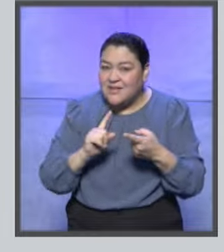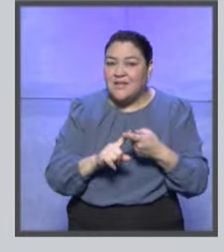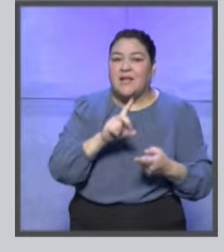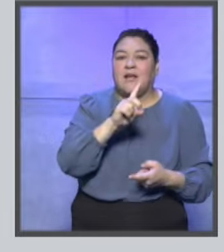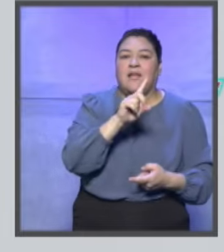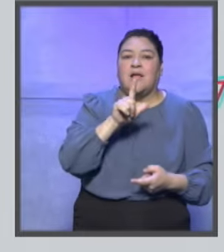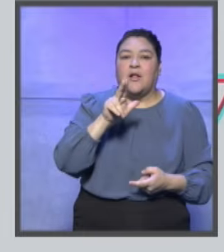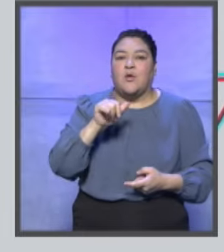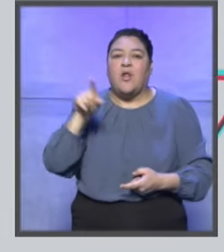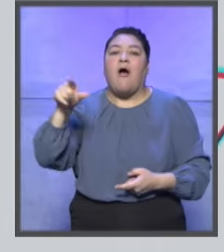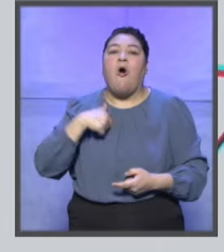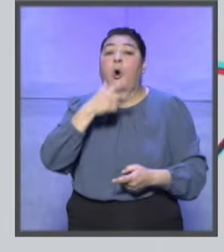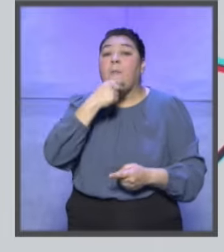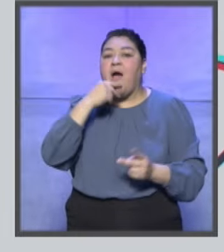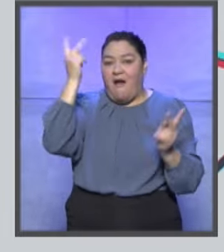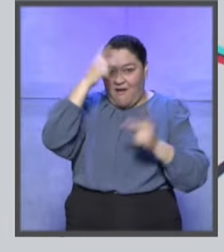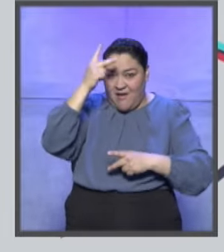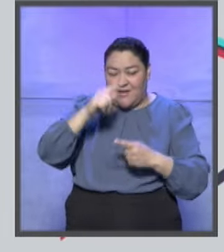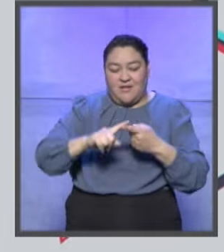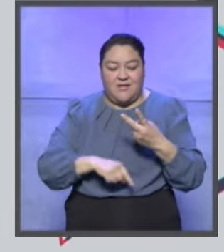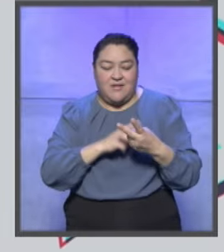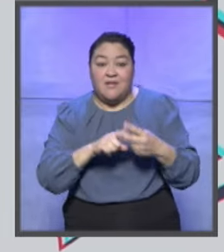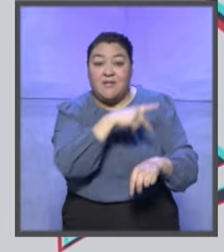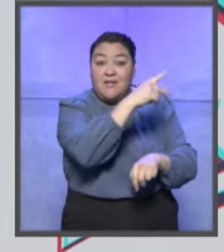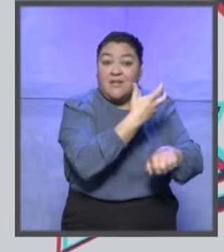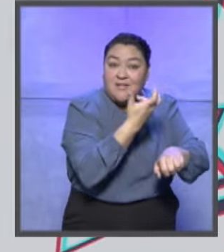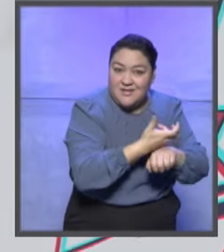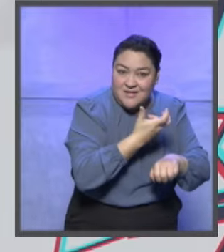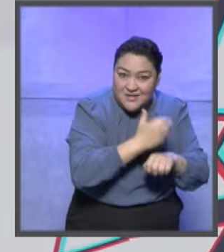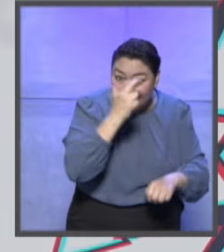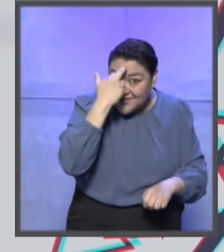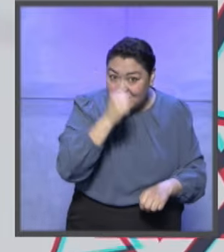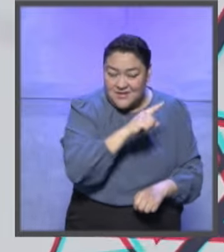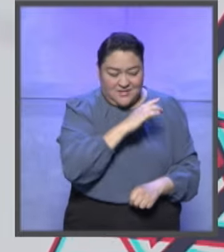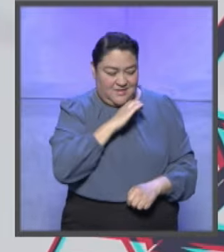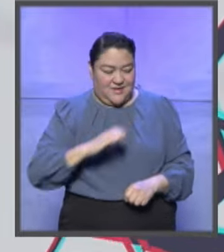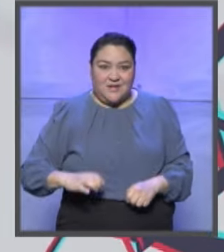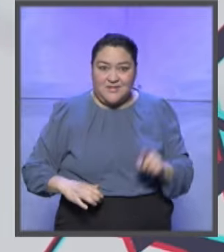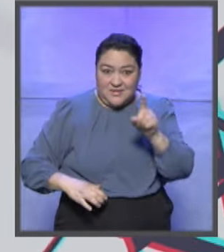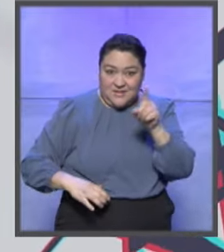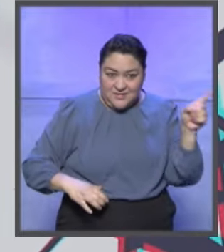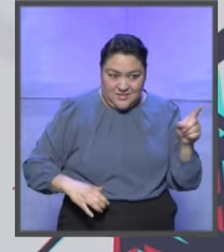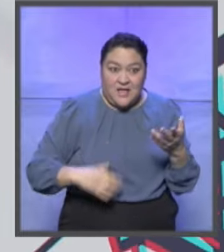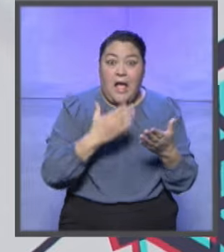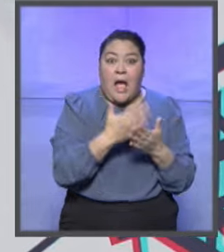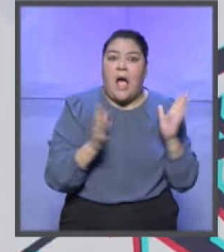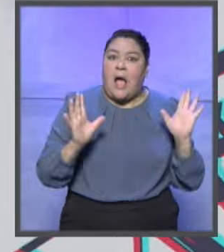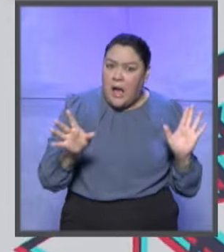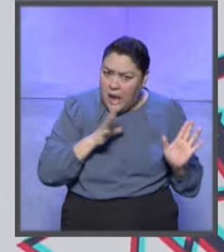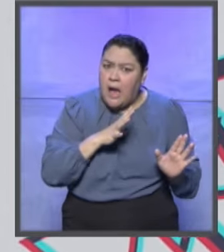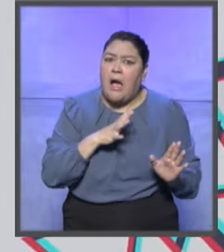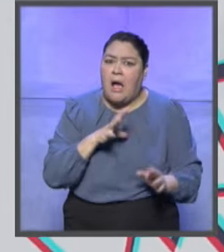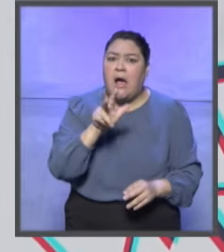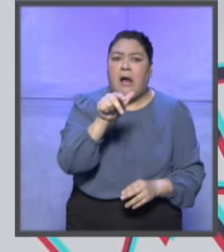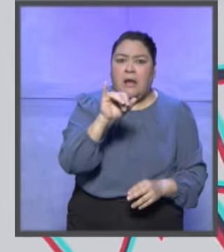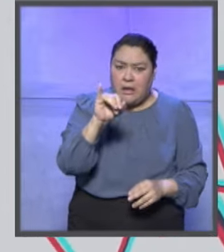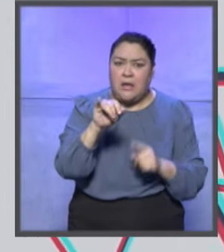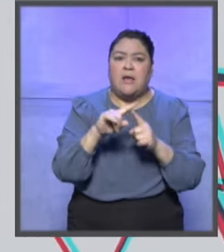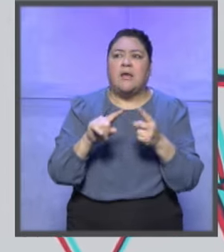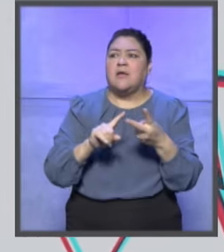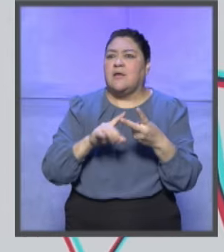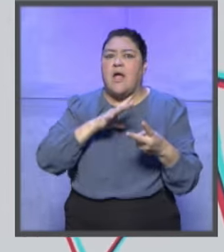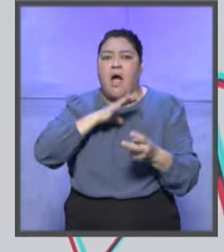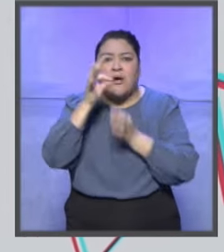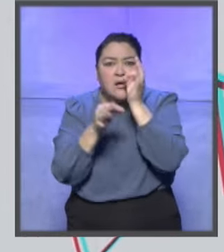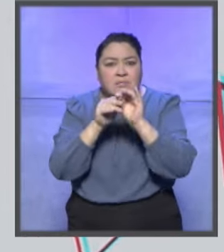Silva, un gran tiktokero, digamos. Lo vimos en Estados Unidos también con candidatos que hoy usan ese tipo de plataformas para